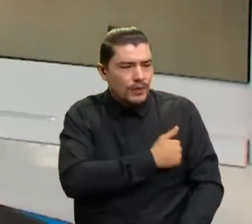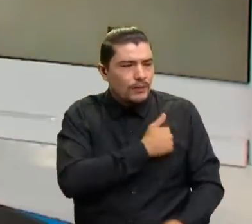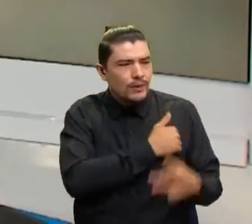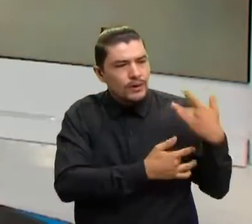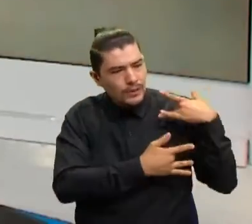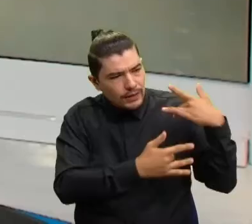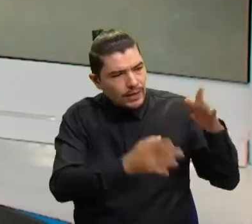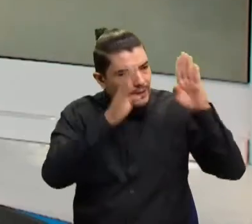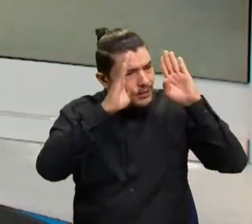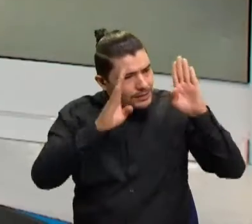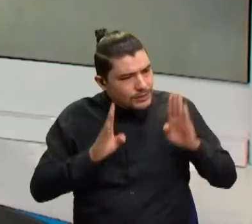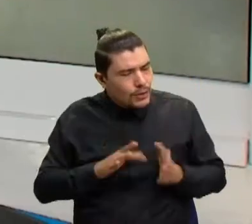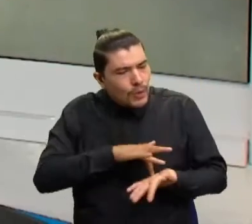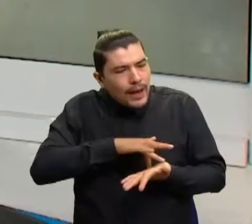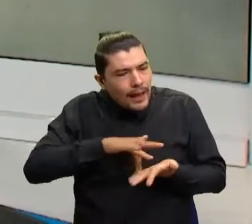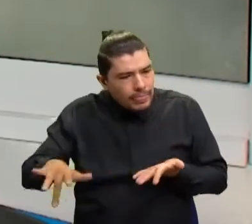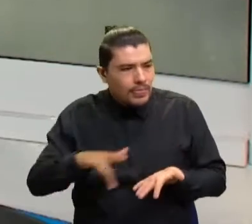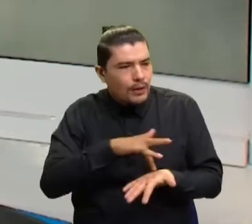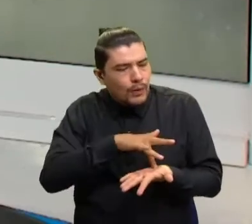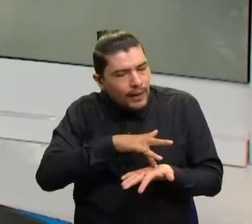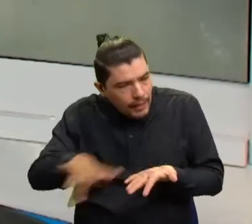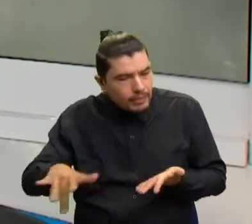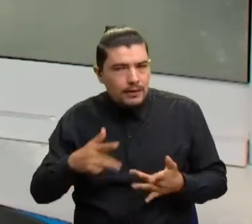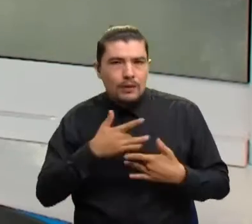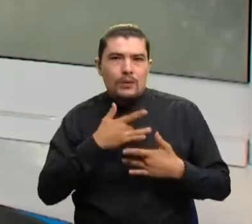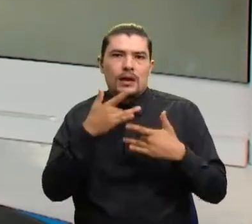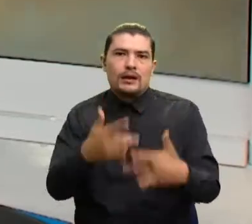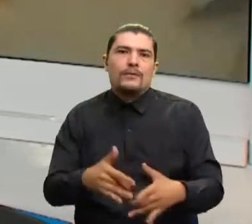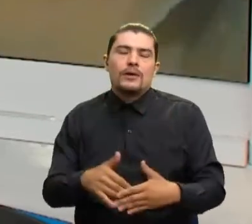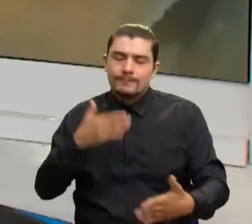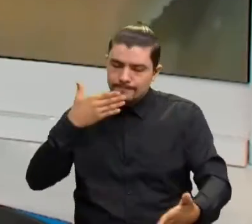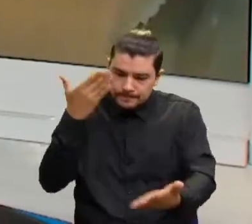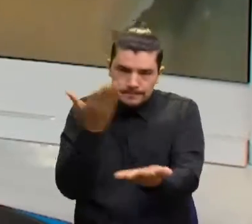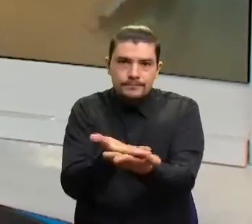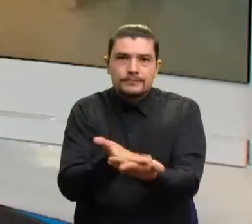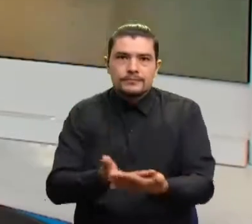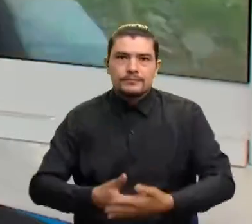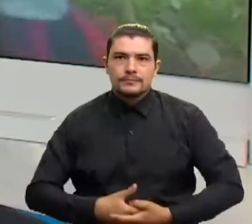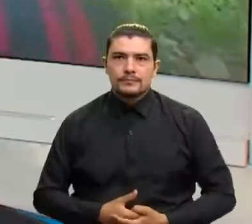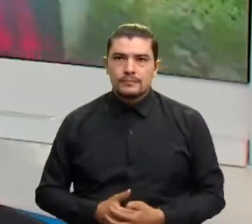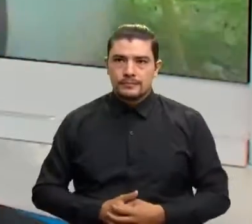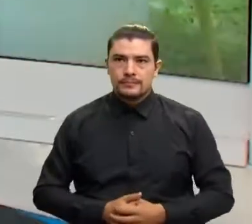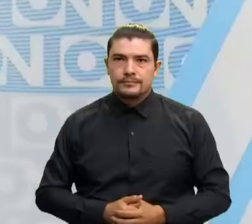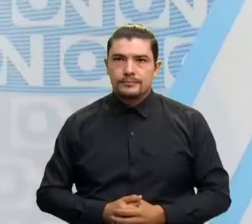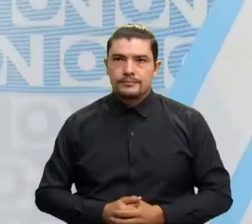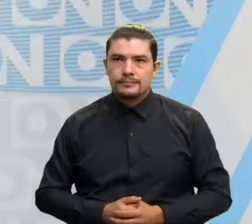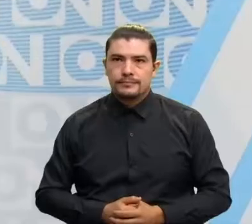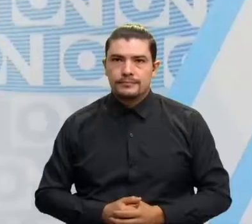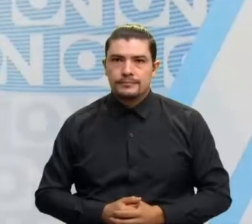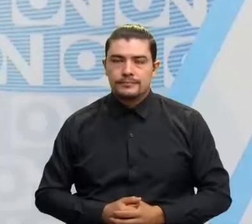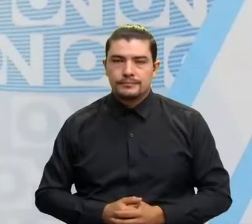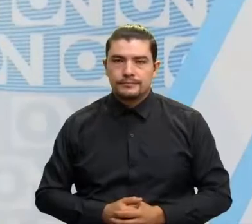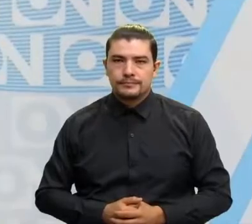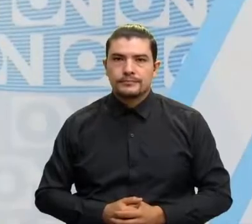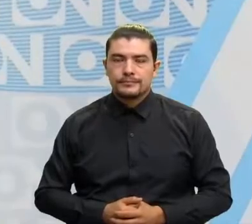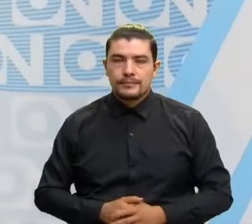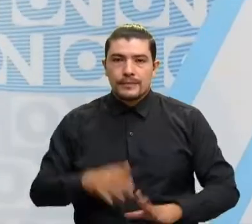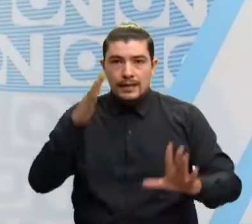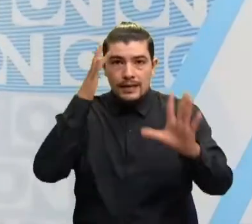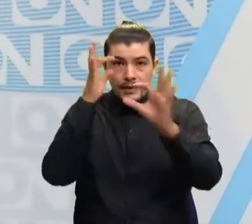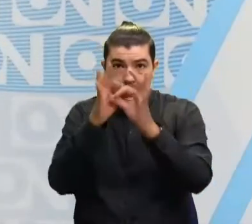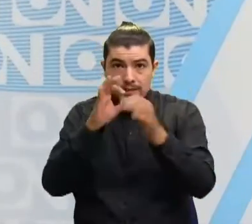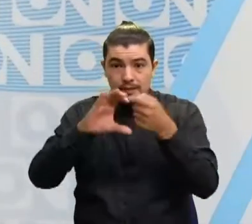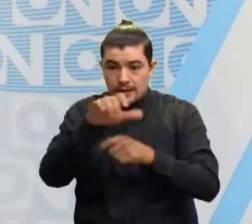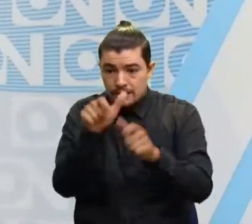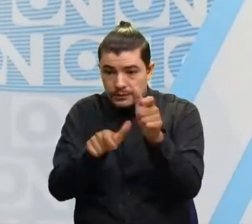urgente, urgente la colaboración. Muchas gracias. Bueno, el ente ciudadano se tomó la tarea de